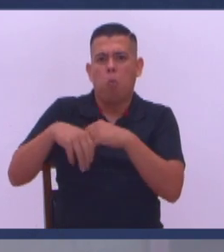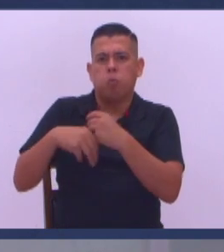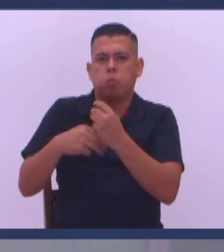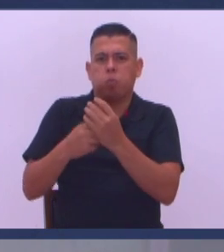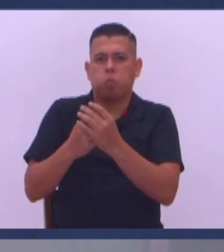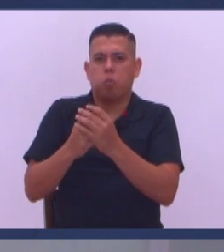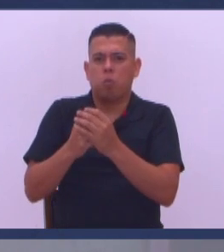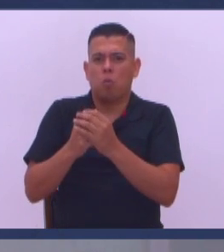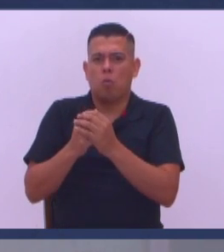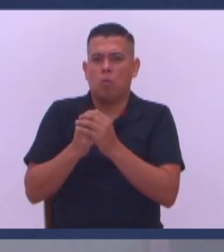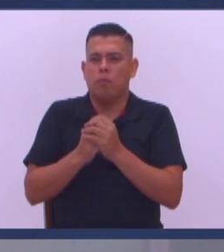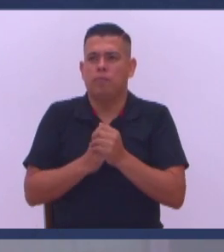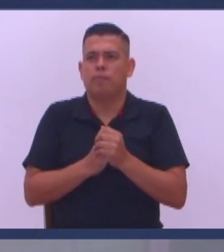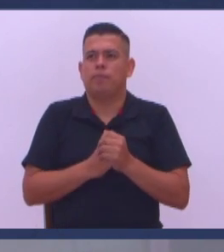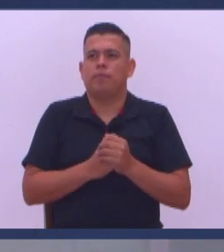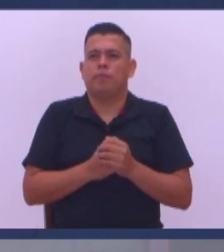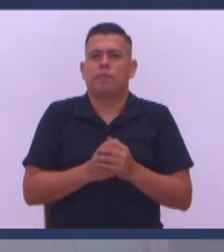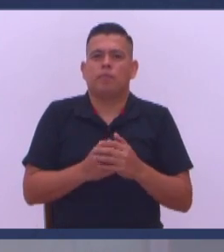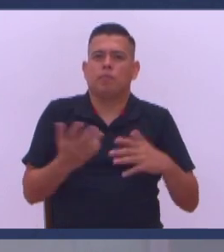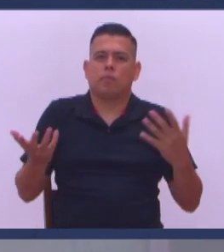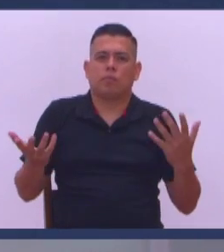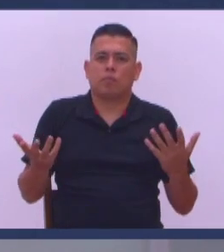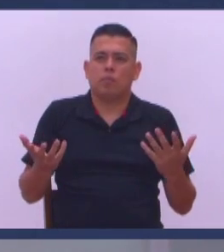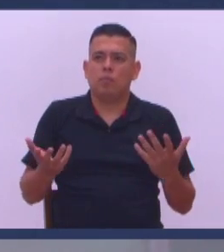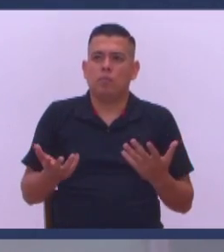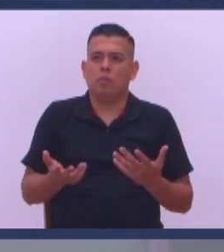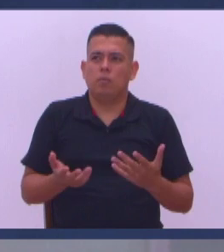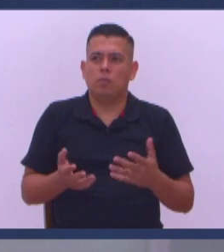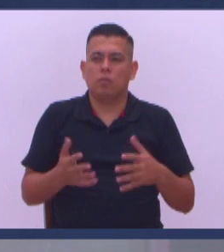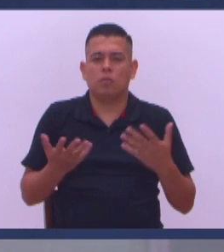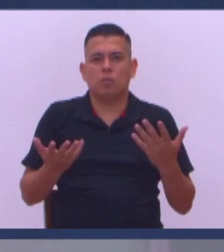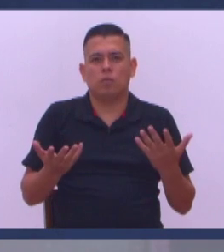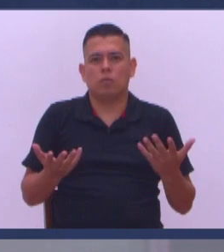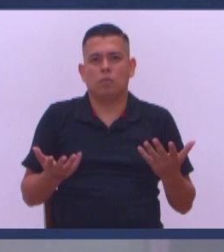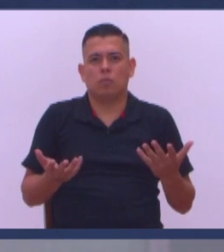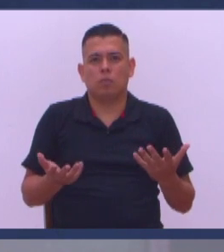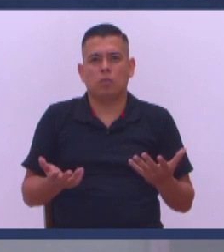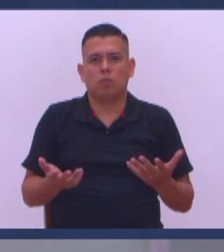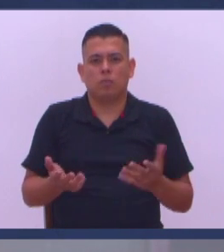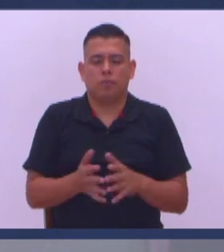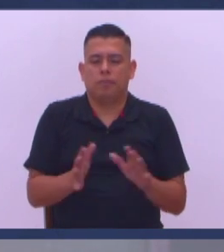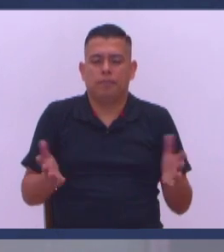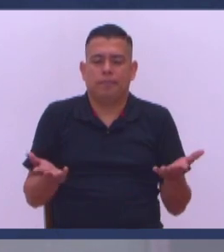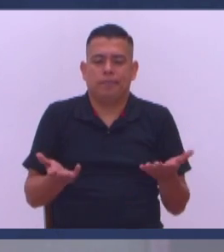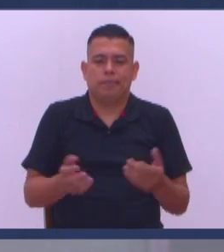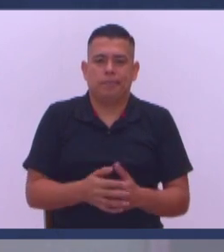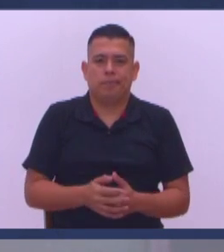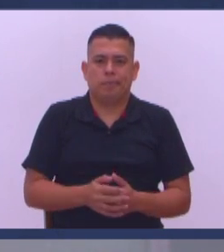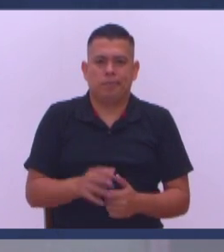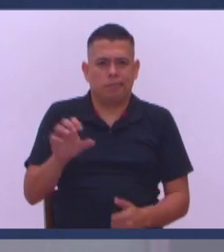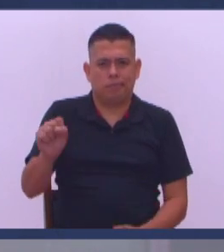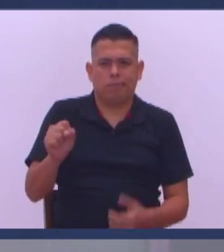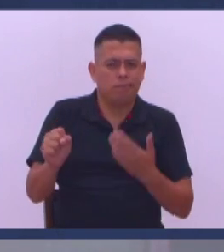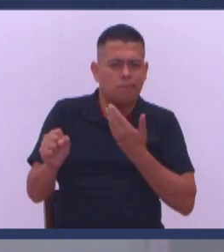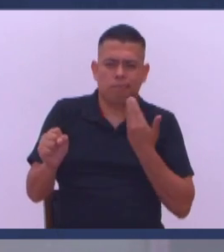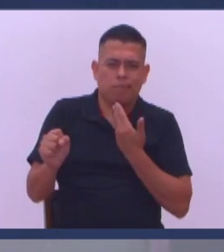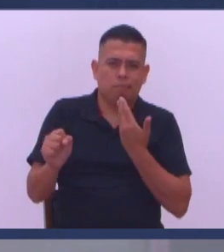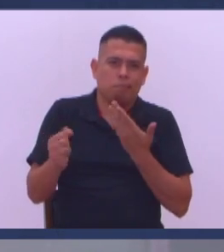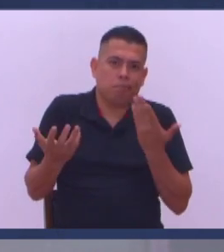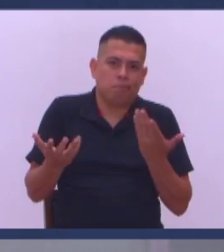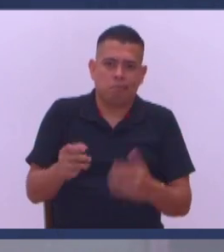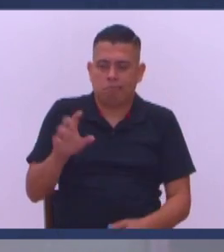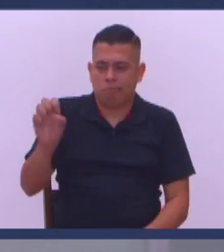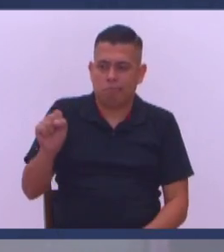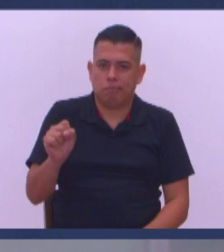La palabra correcta Es ablucción Abluciones Hay pequeñas Grandes Medianas Y completas Pero estaba Yo que raro Pero